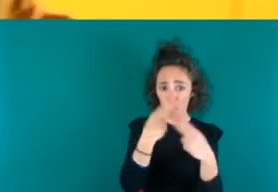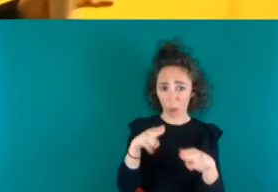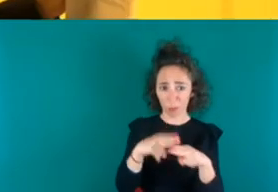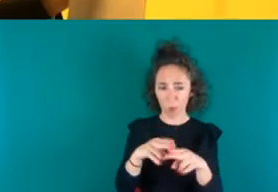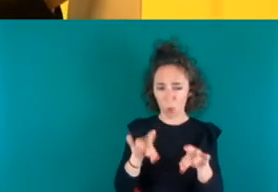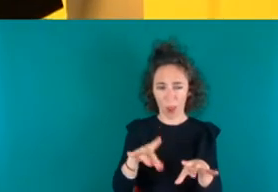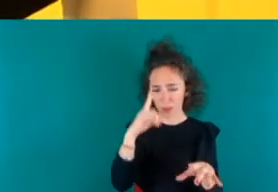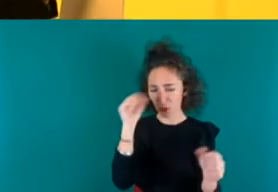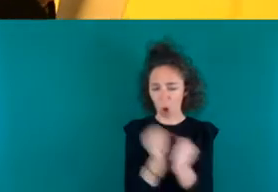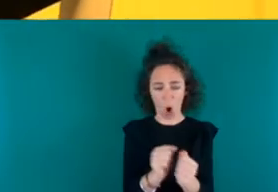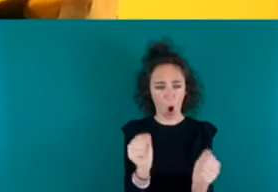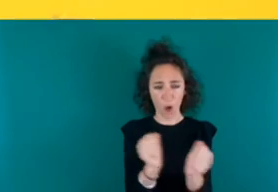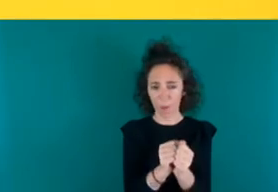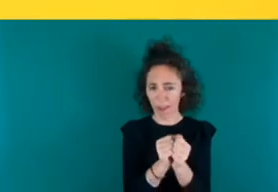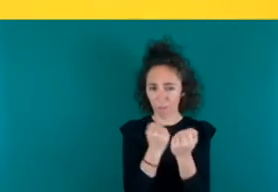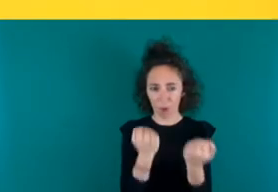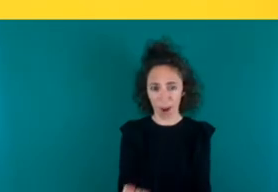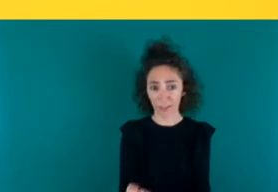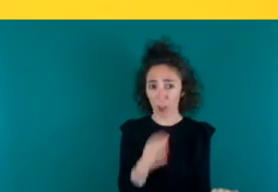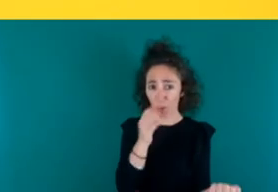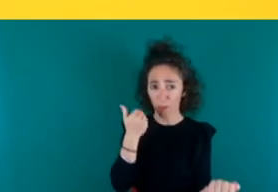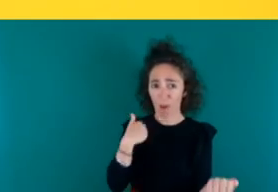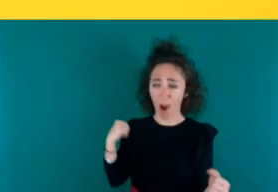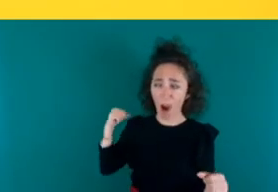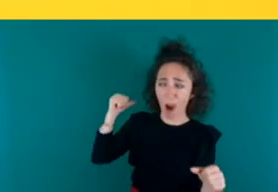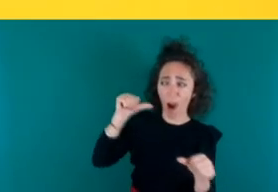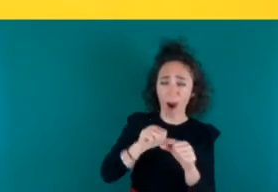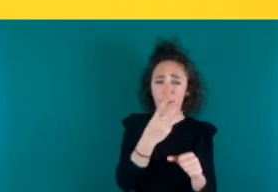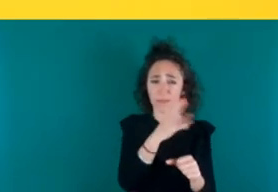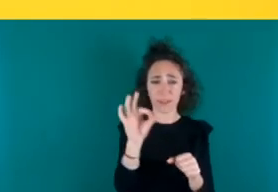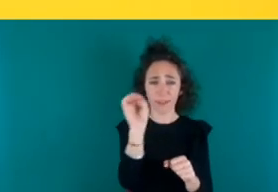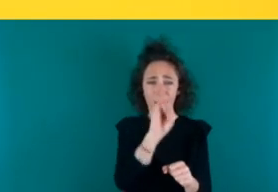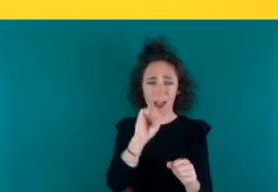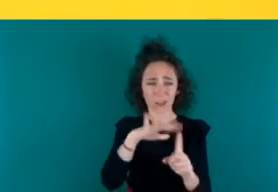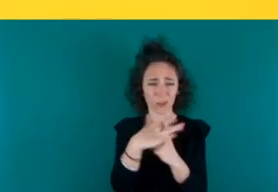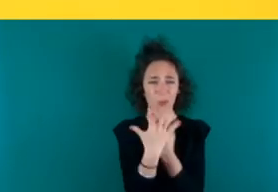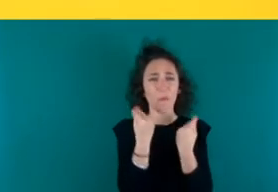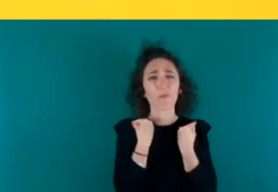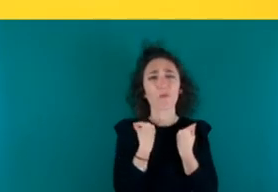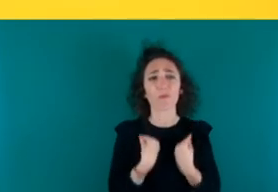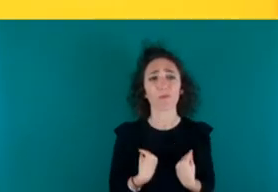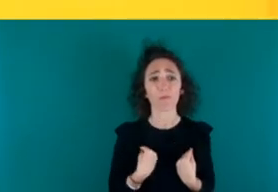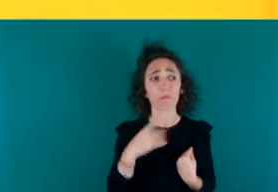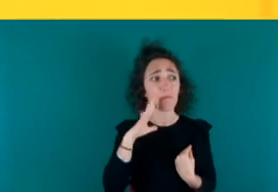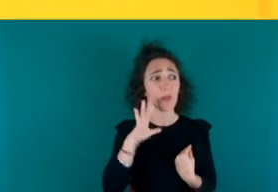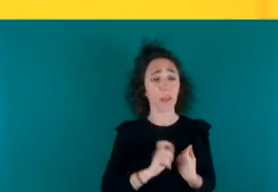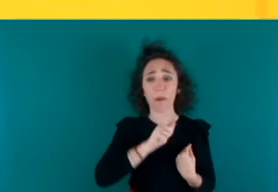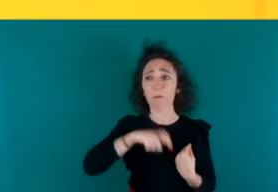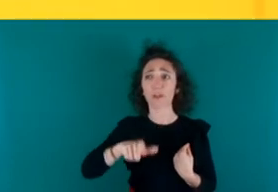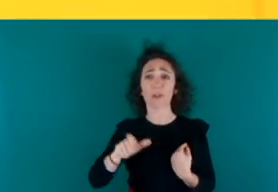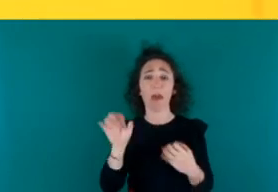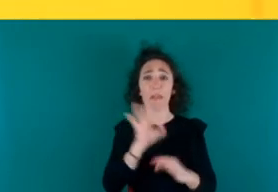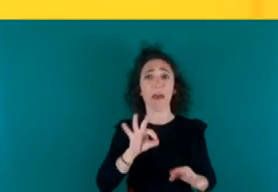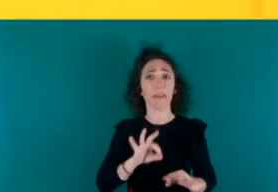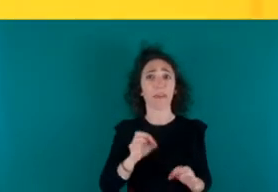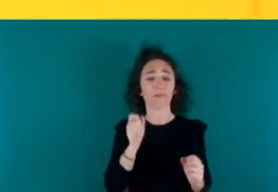porque esto es una cosa que lleva pasando 30 años y en 30 años nadie se ha percatado de que hay otras soluciones más factibles